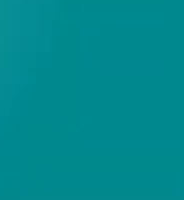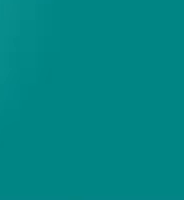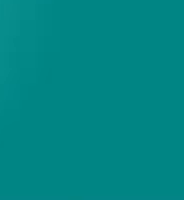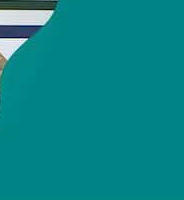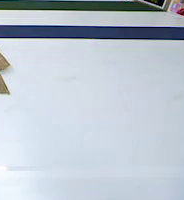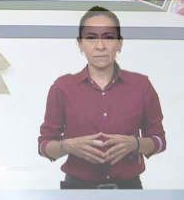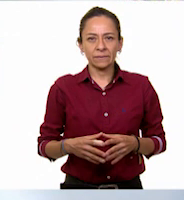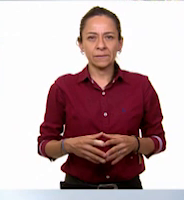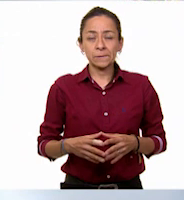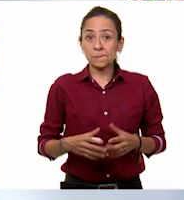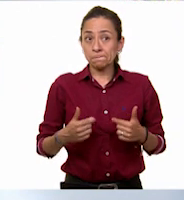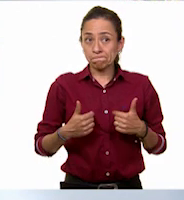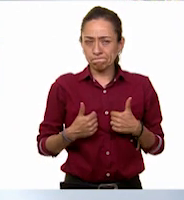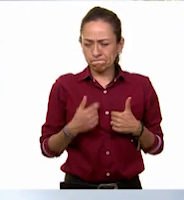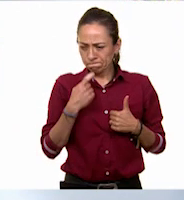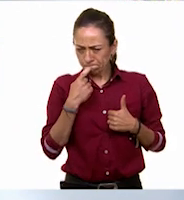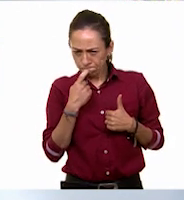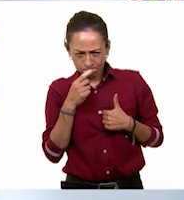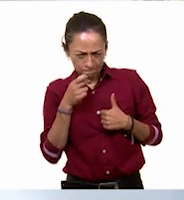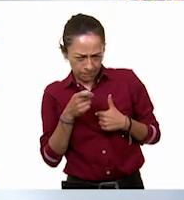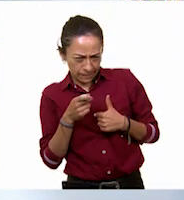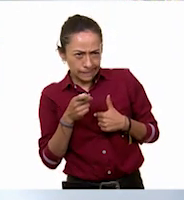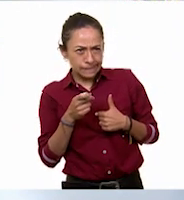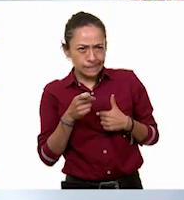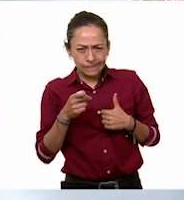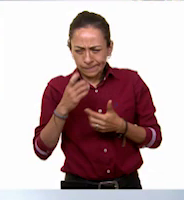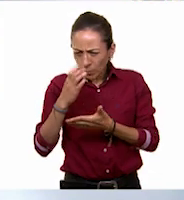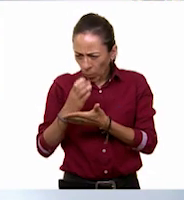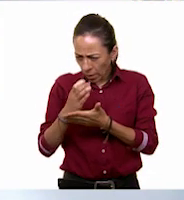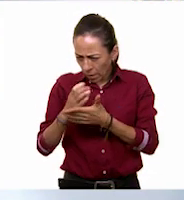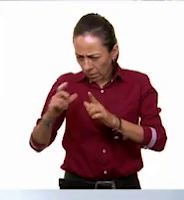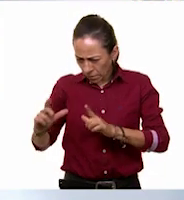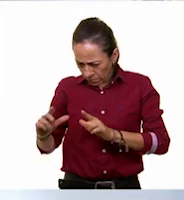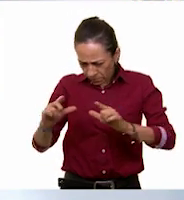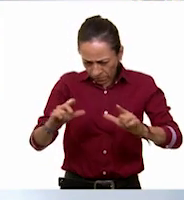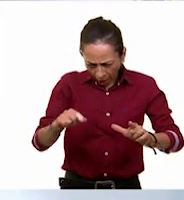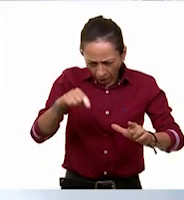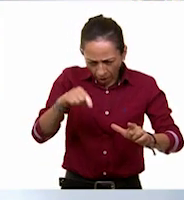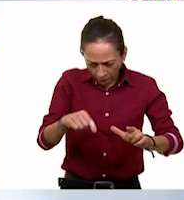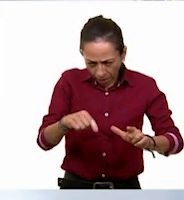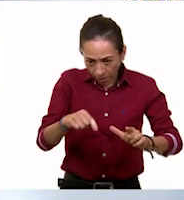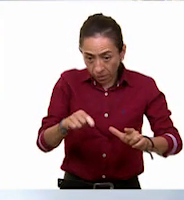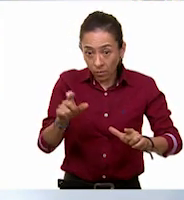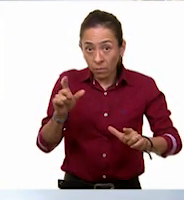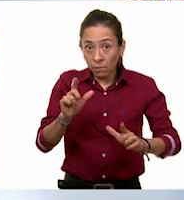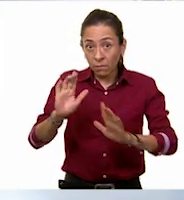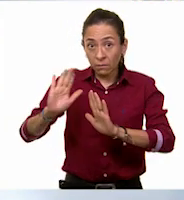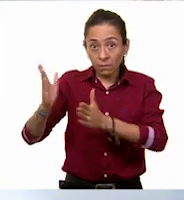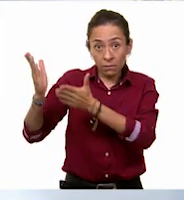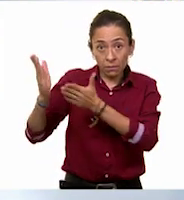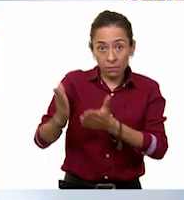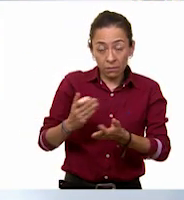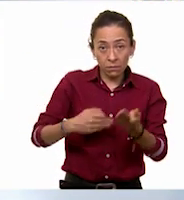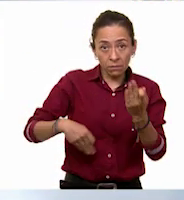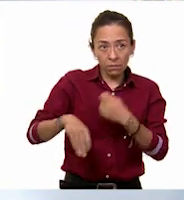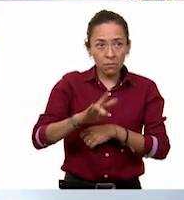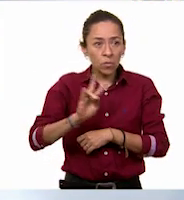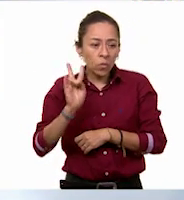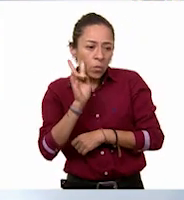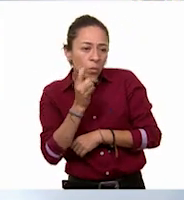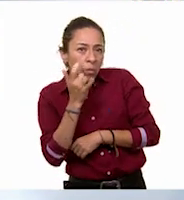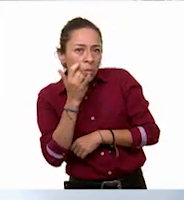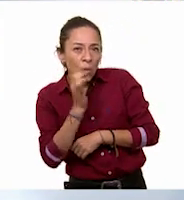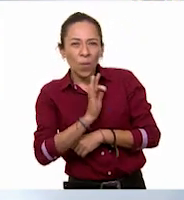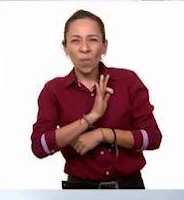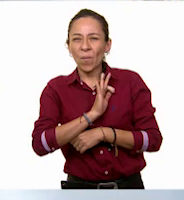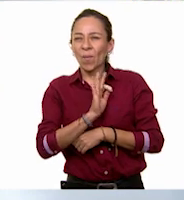Voy a colocar este cuaderno aquí para que cuando lleguen todos lo puedan apreciar sin ningún problema. ¡Ya